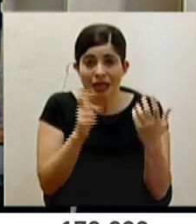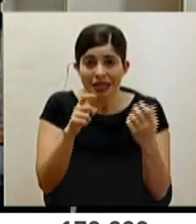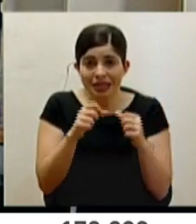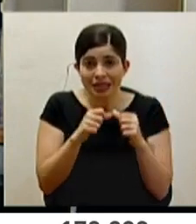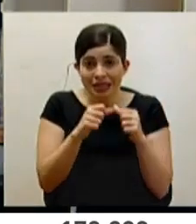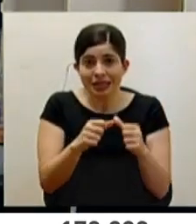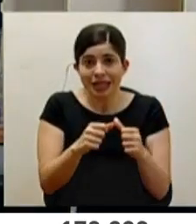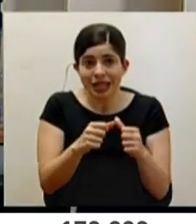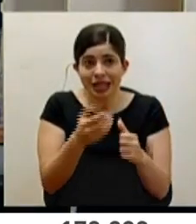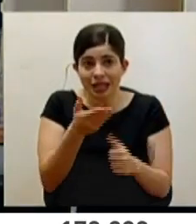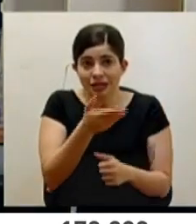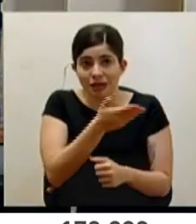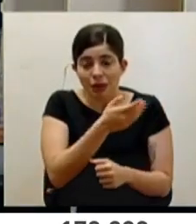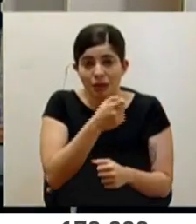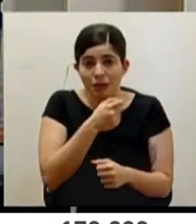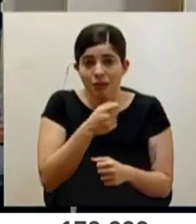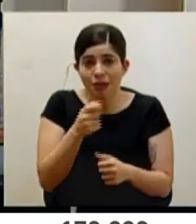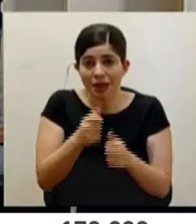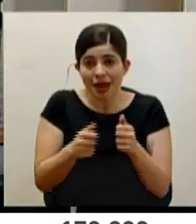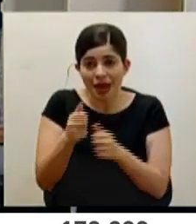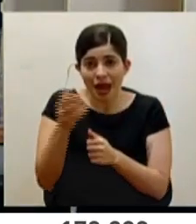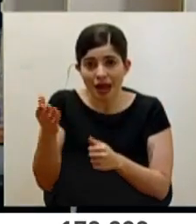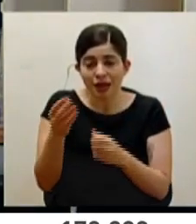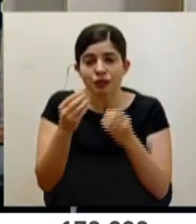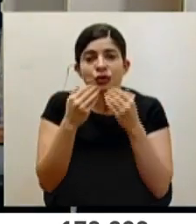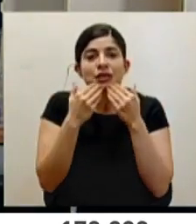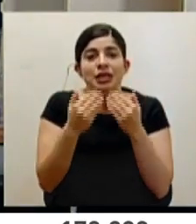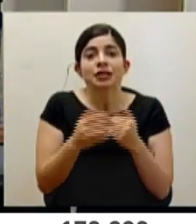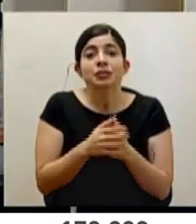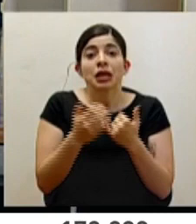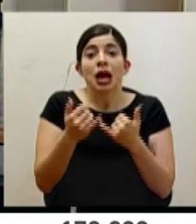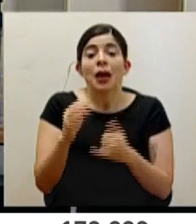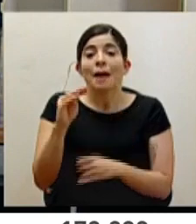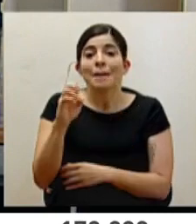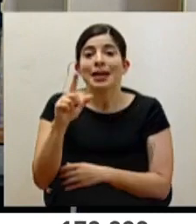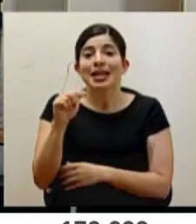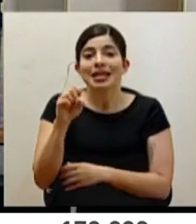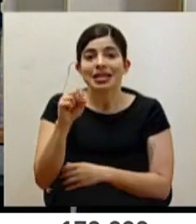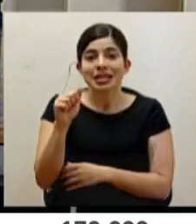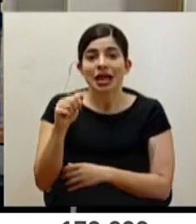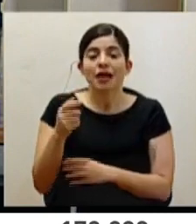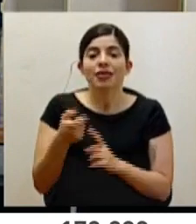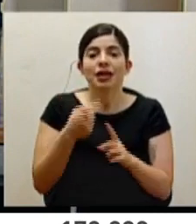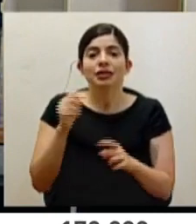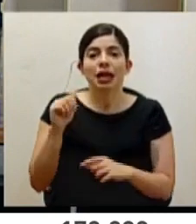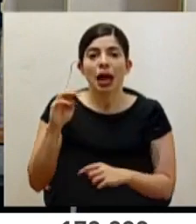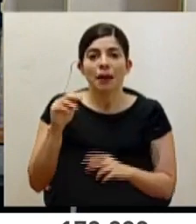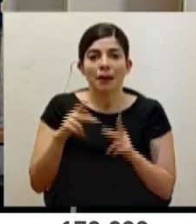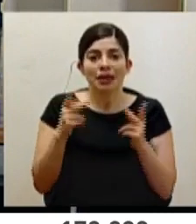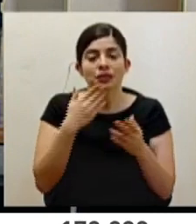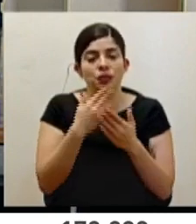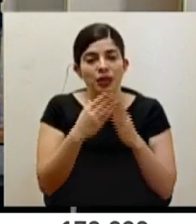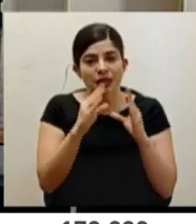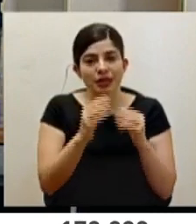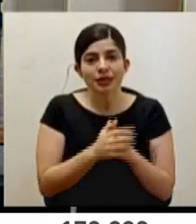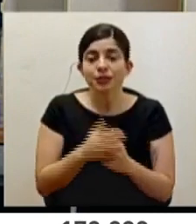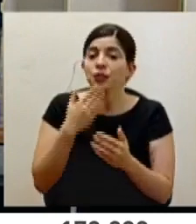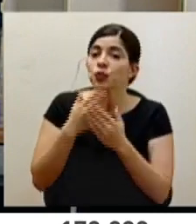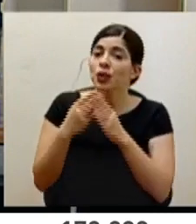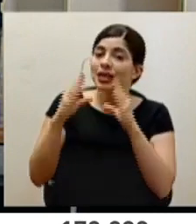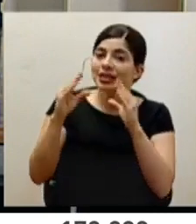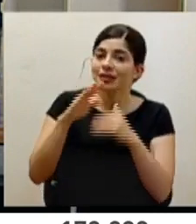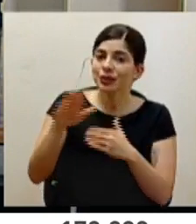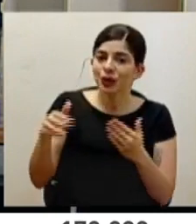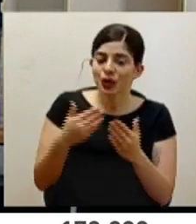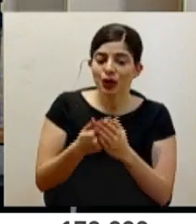con la agenda de los jerarcas. Muchísimas gracias. Consulta, Melissa, del medio AM Prensa. Buenas tardes, Melissa. Buenas tardes